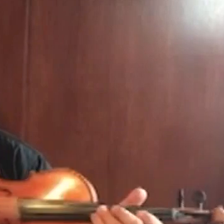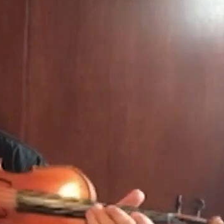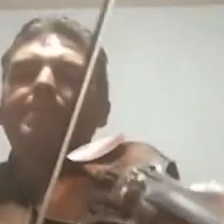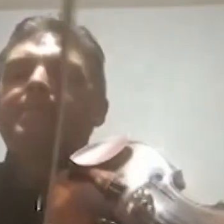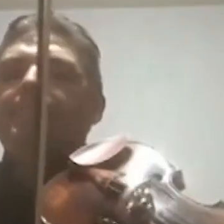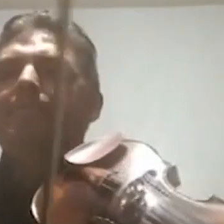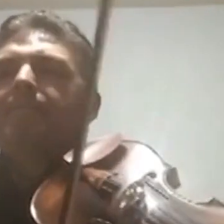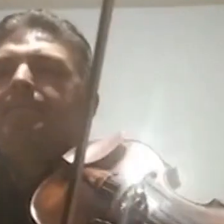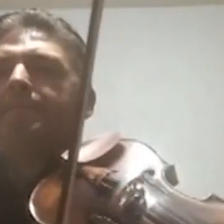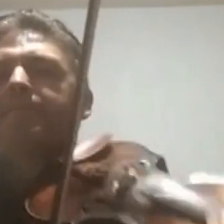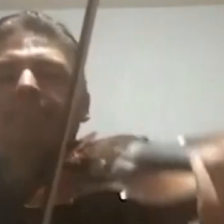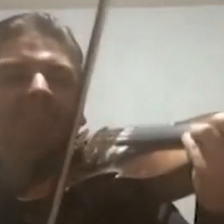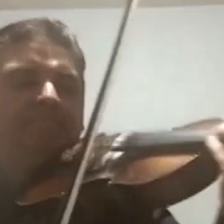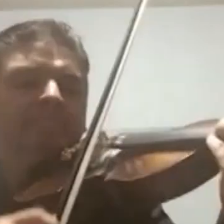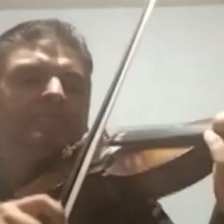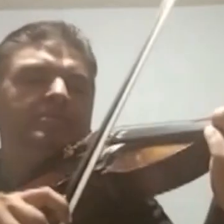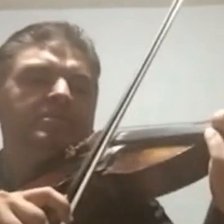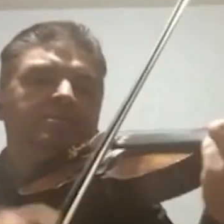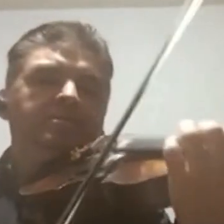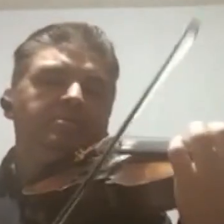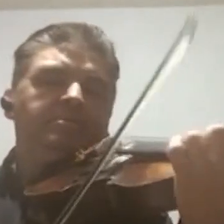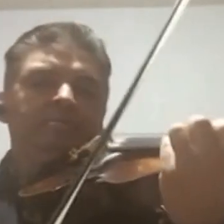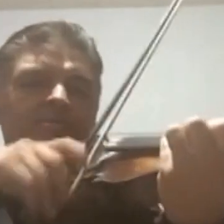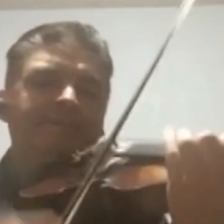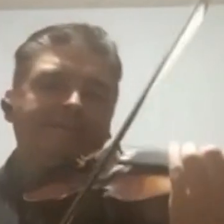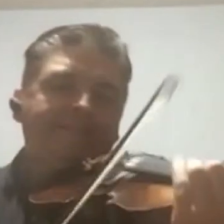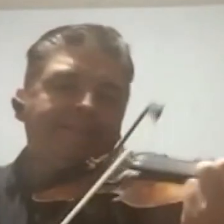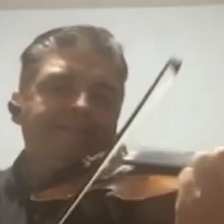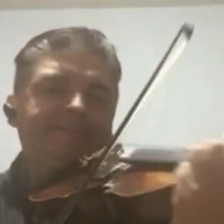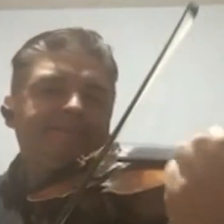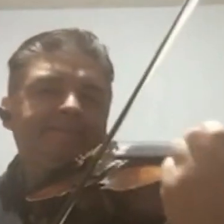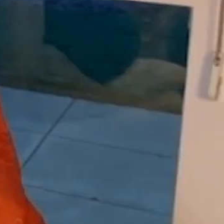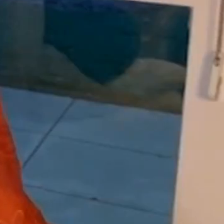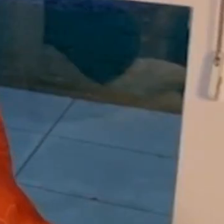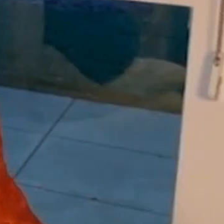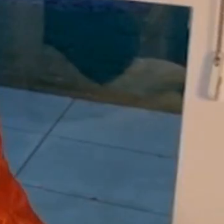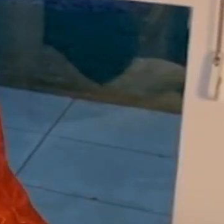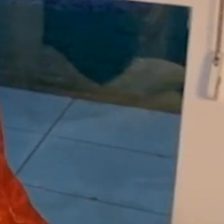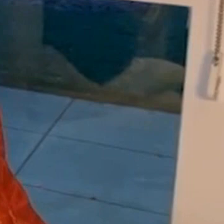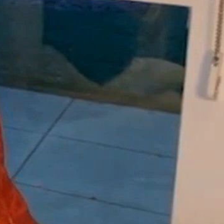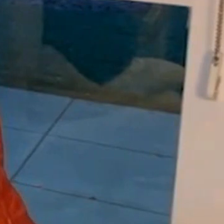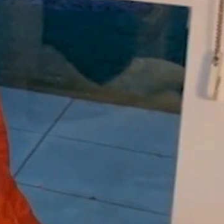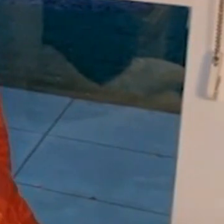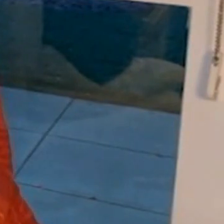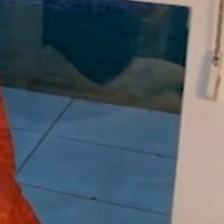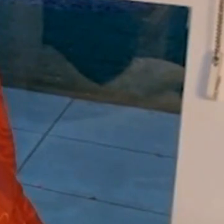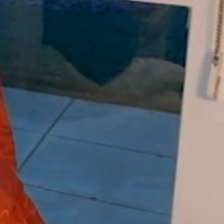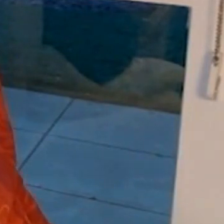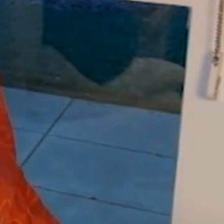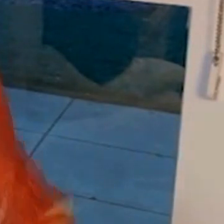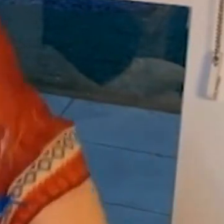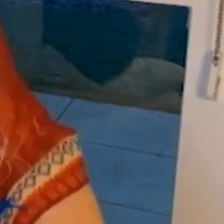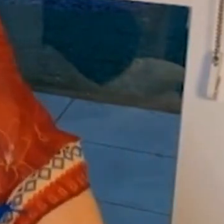Con un prestigio único, nos regala una velada inolvidable. Para no extrañarte